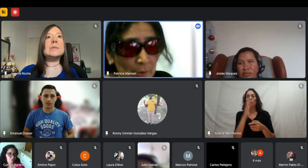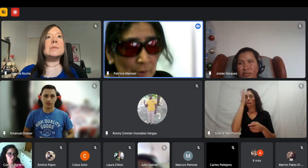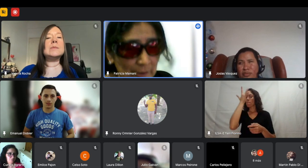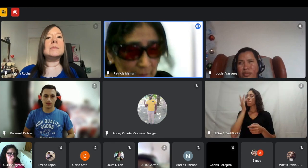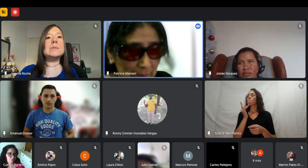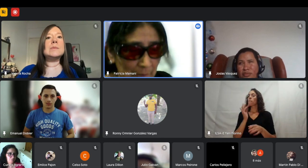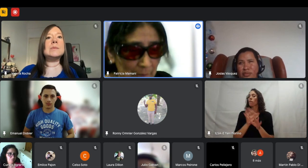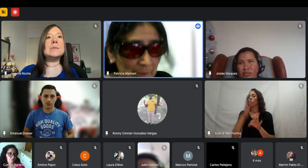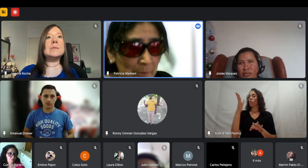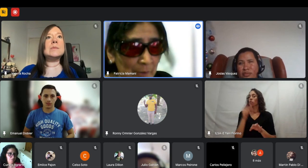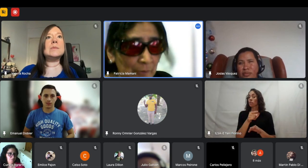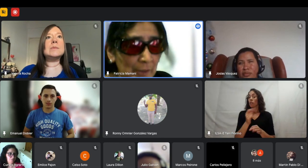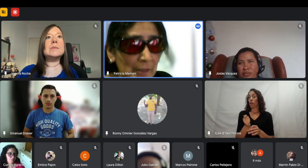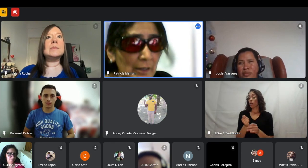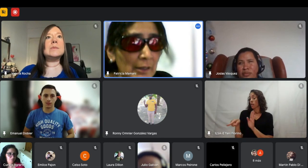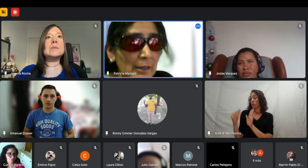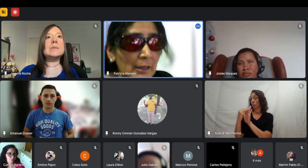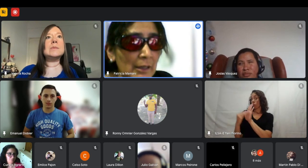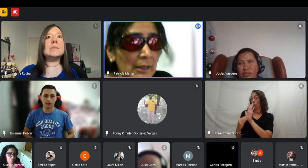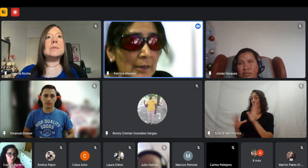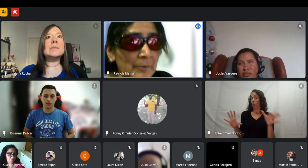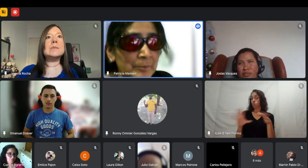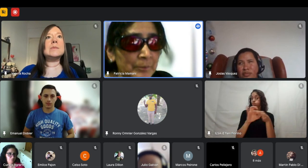cumplo con ese determinado perfil